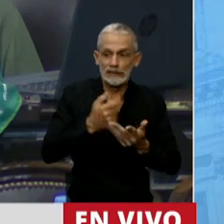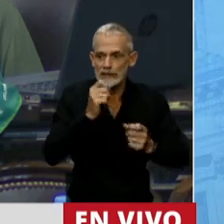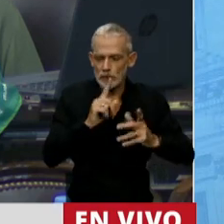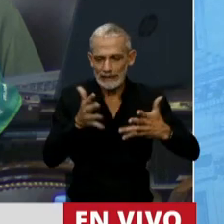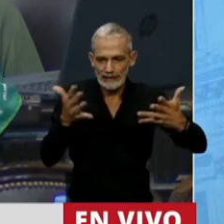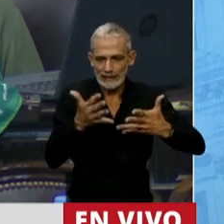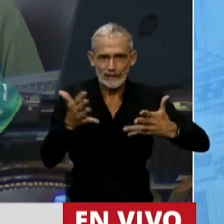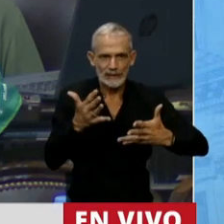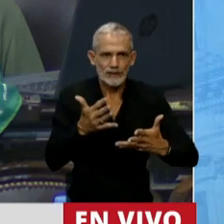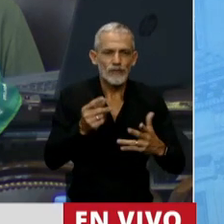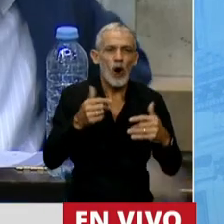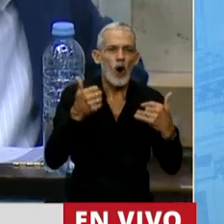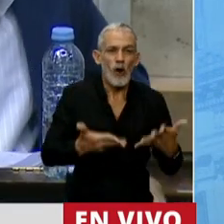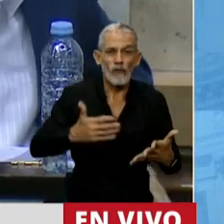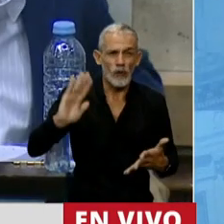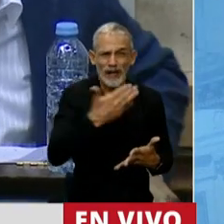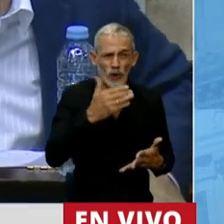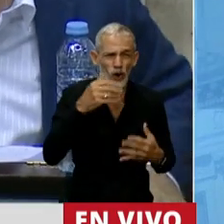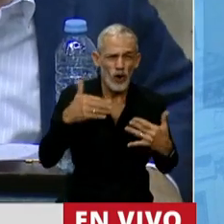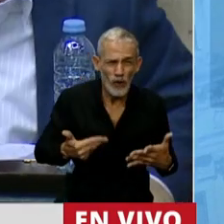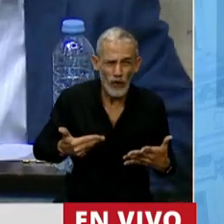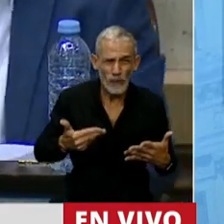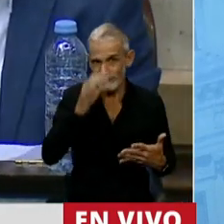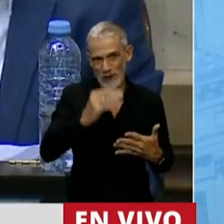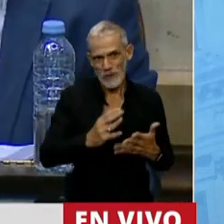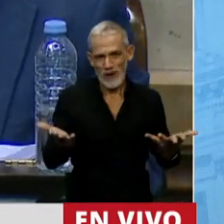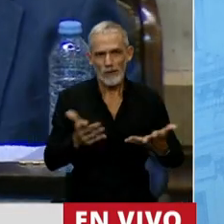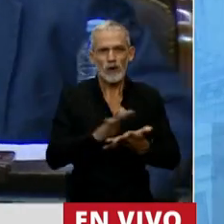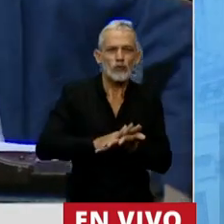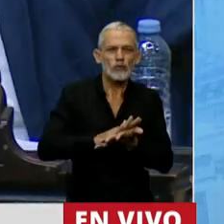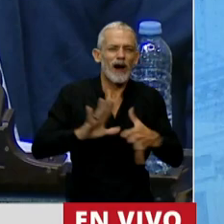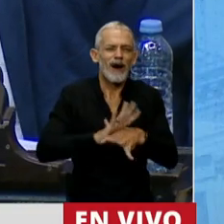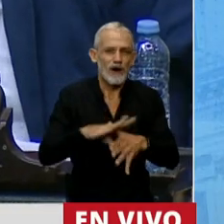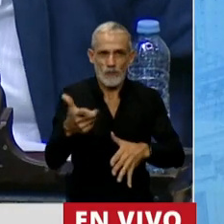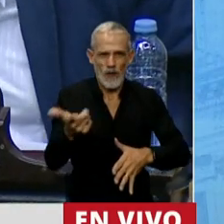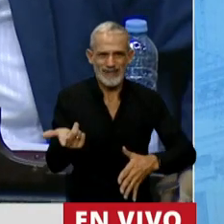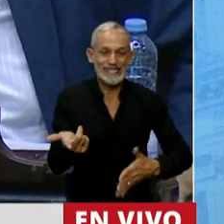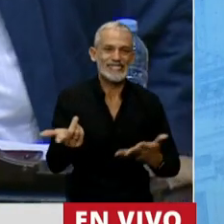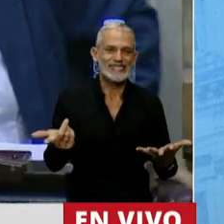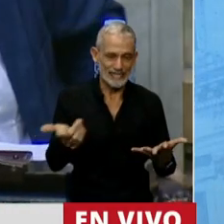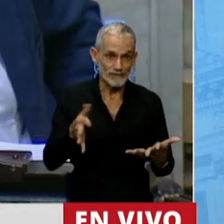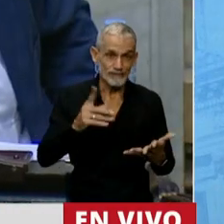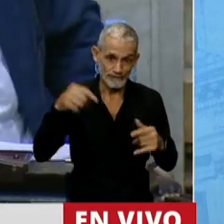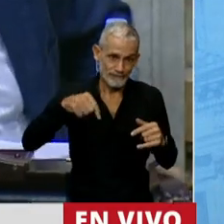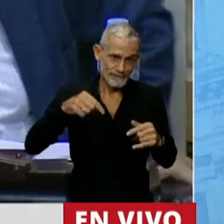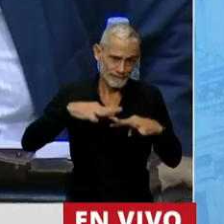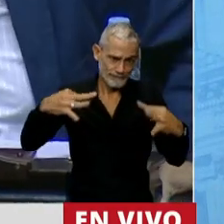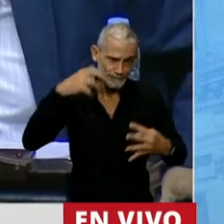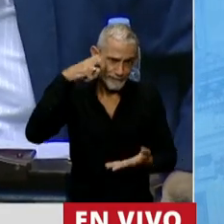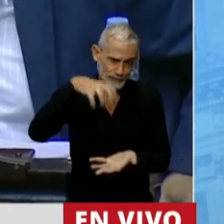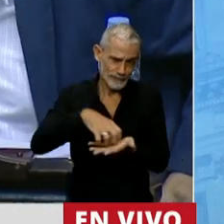deja conforme a nadie, porque es una solución imperfecta. Y eso es lo que estamos, en definitiva,